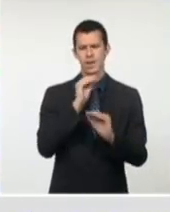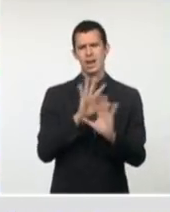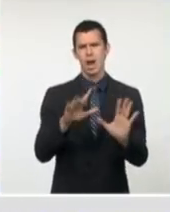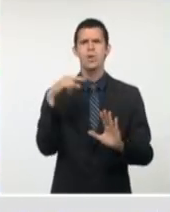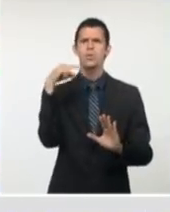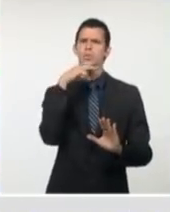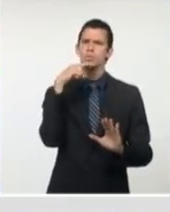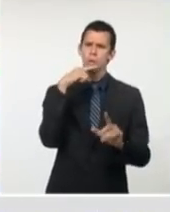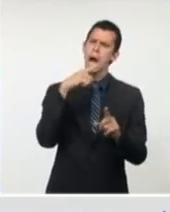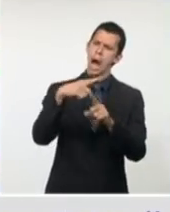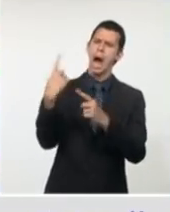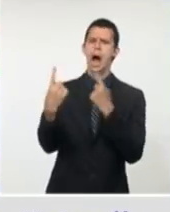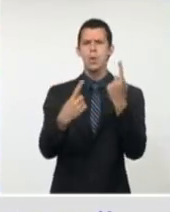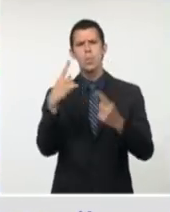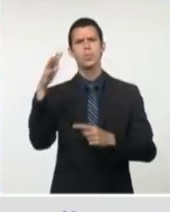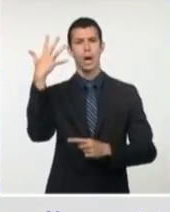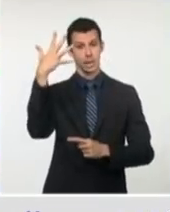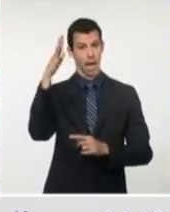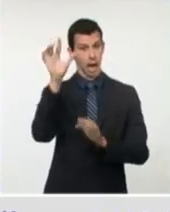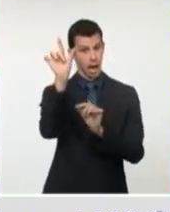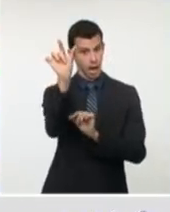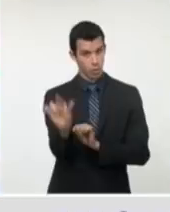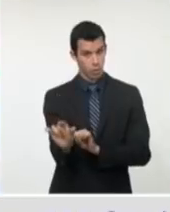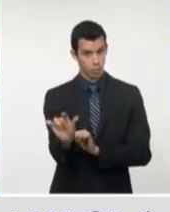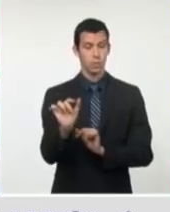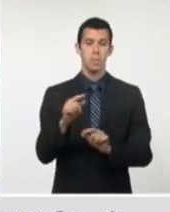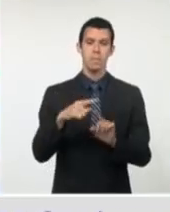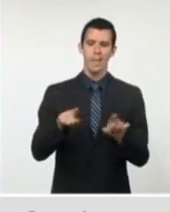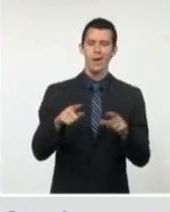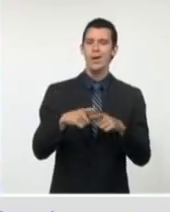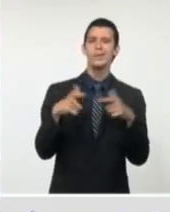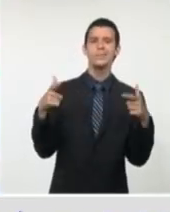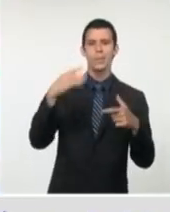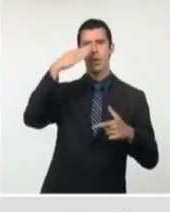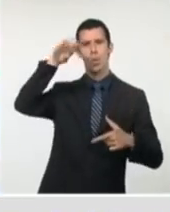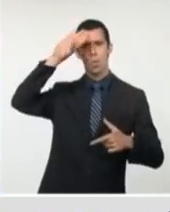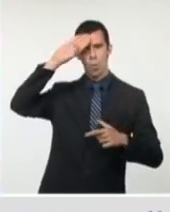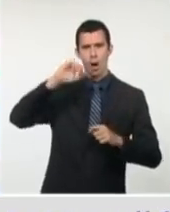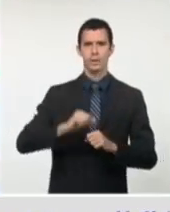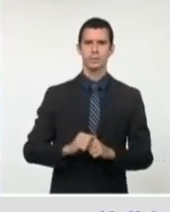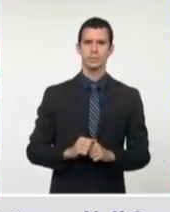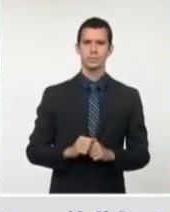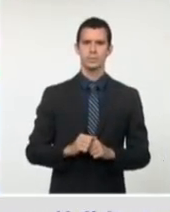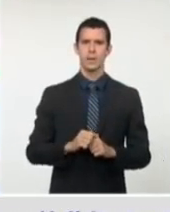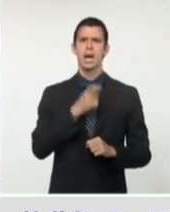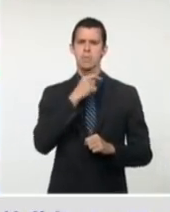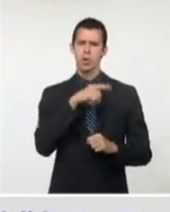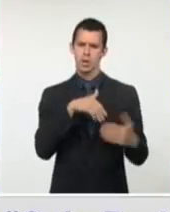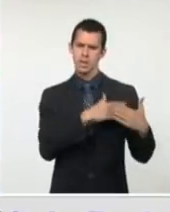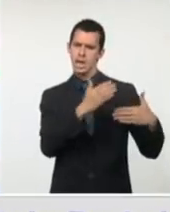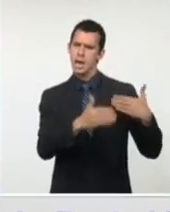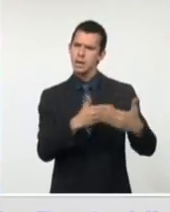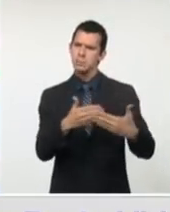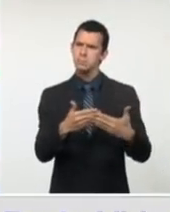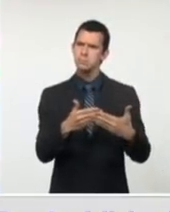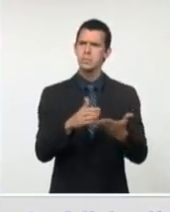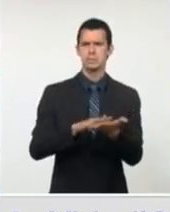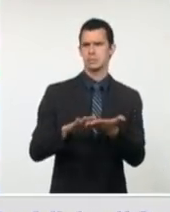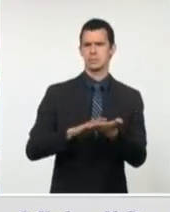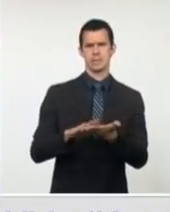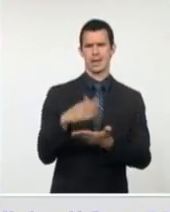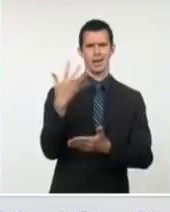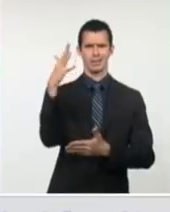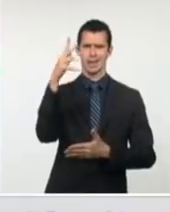que extranjeros, hemos tenido días que no se ha diagnosticado ningún turista, sino que ha predominado. Y entonces se ha decidido